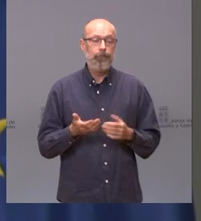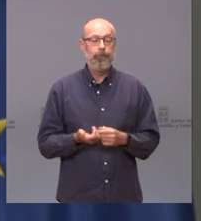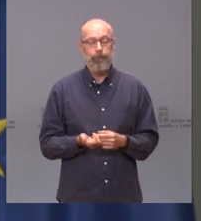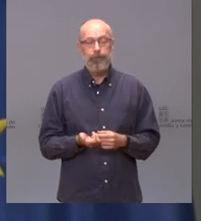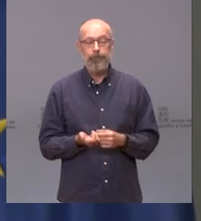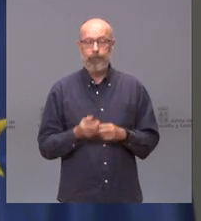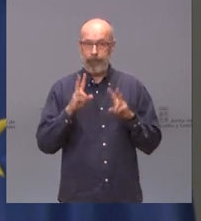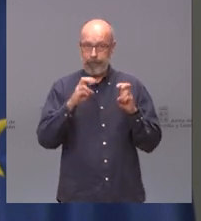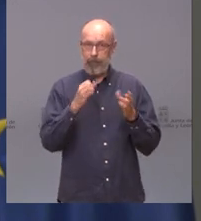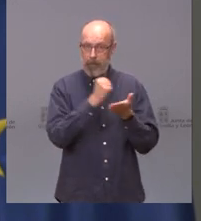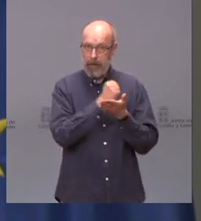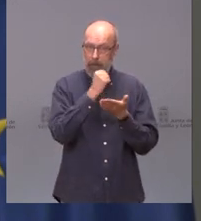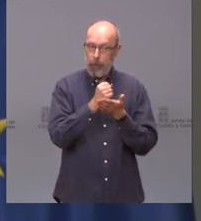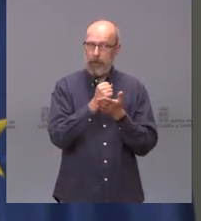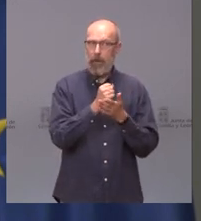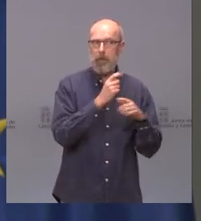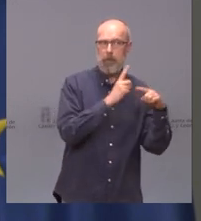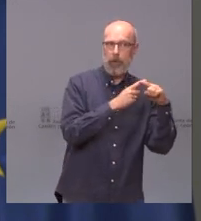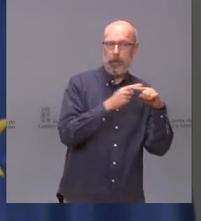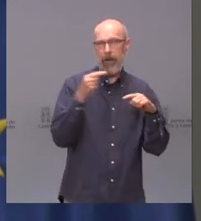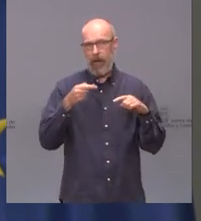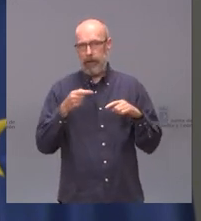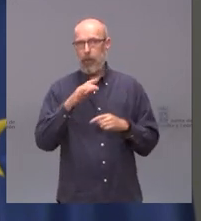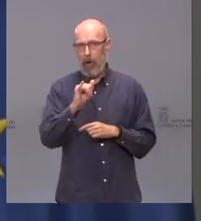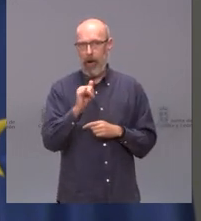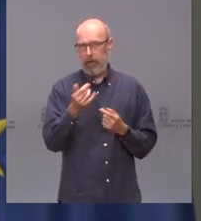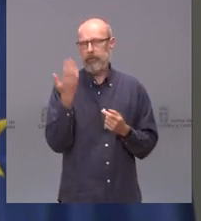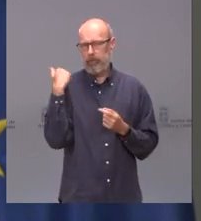el pasaporte tiene sus ventajas y sus inconvenientes ya se discutieron en ese momento